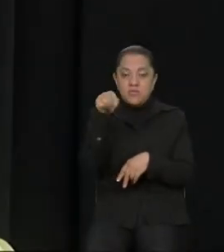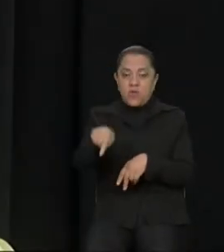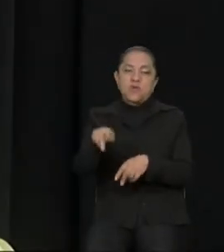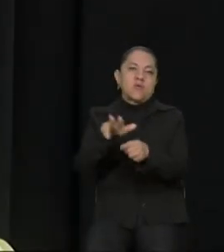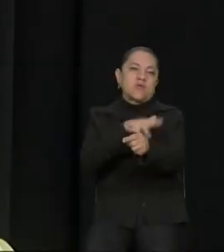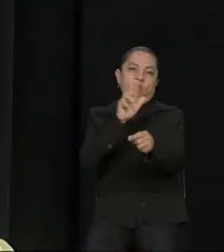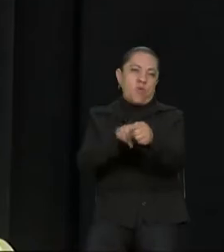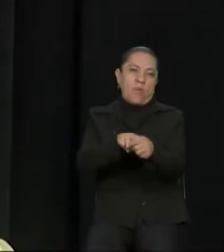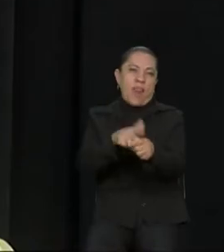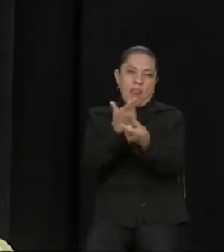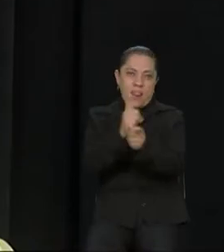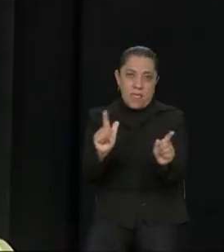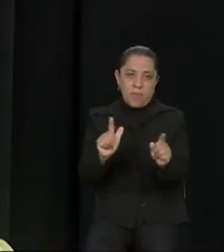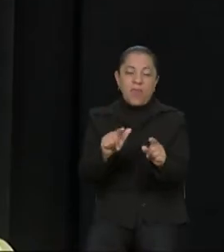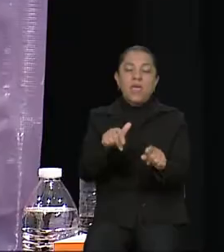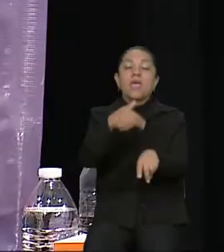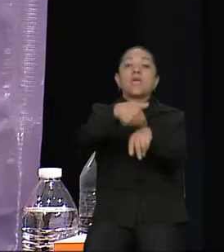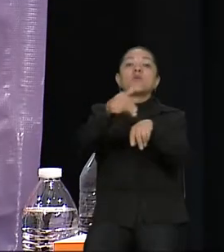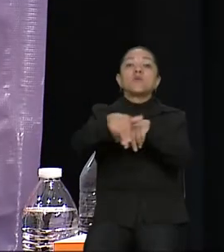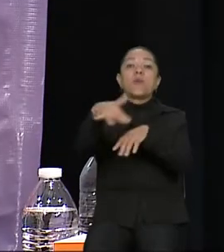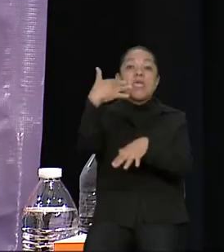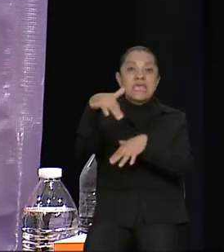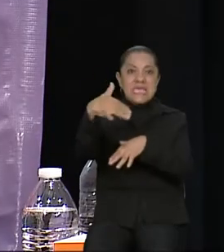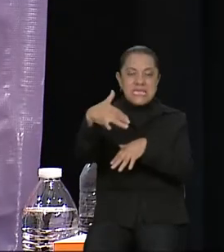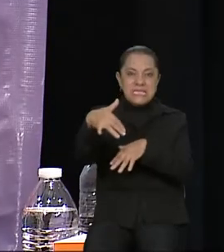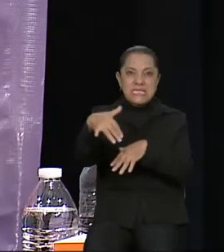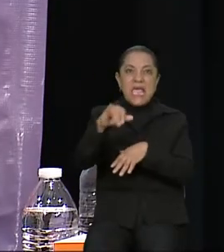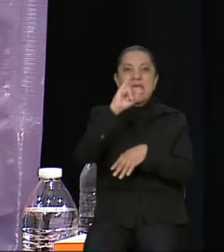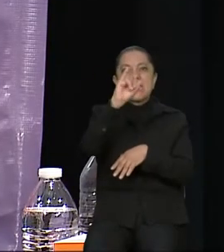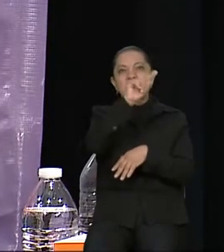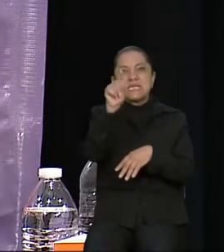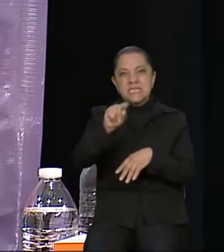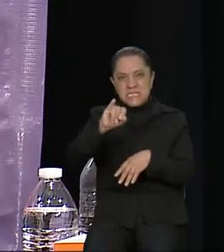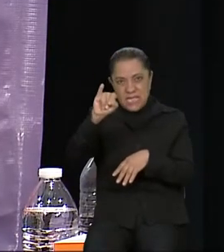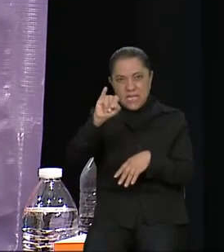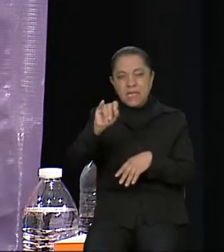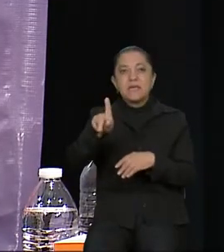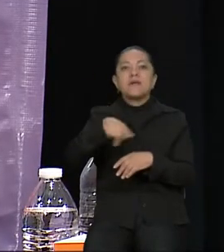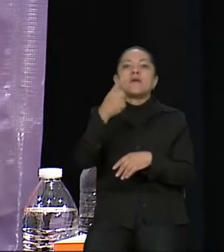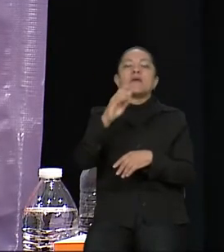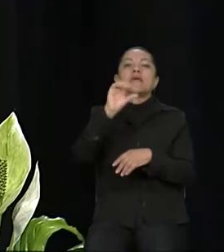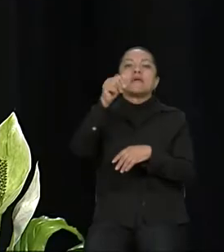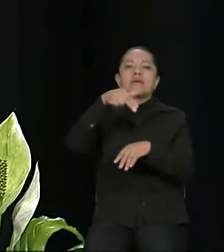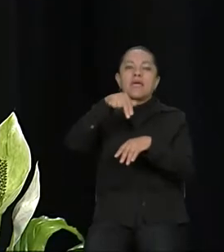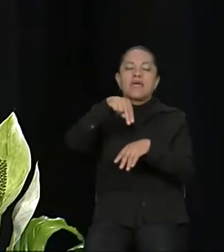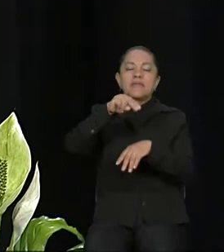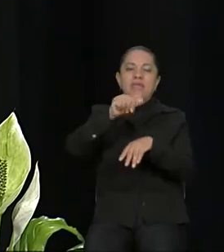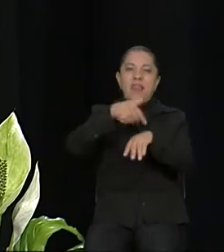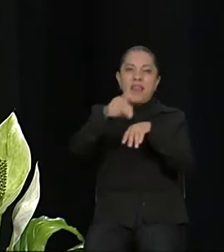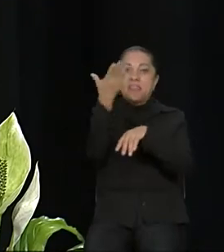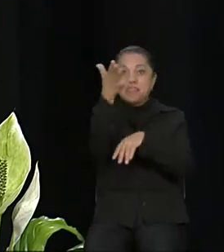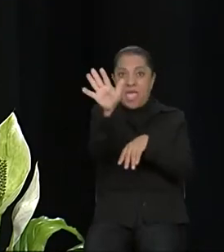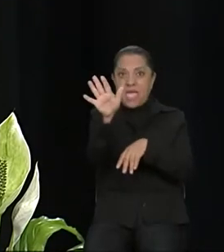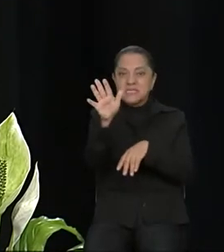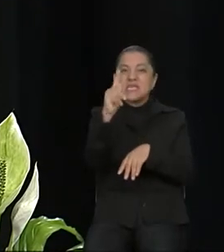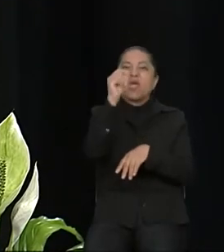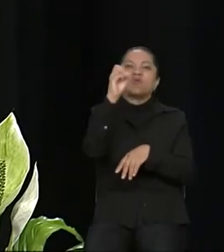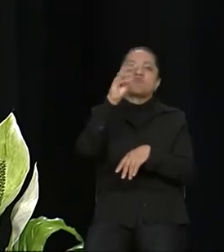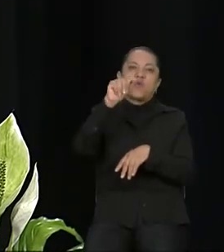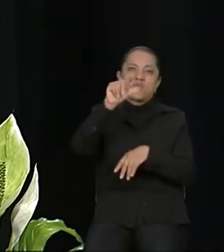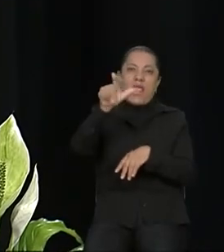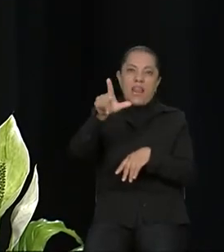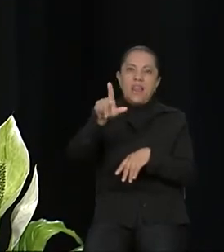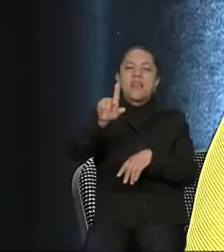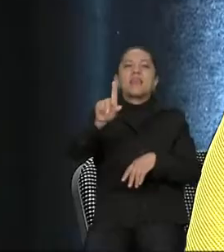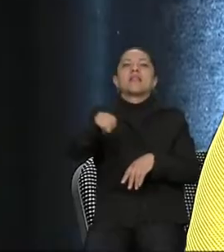el canal 15 del sistema Easy, 715 en alta definición, canal 10 en Total Play y a través del www.imrid